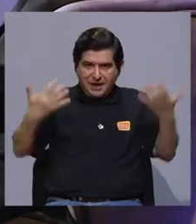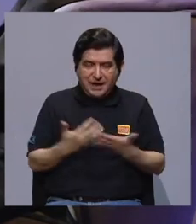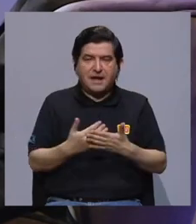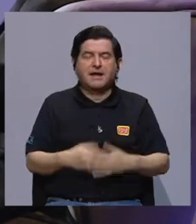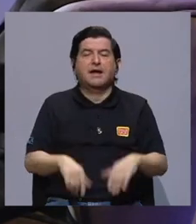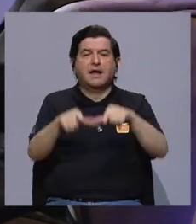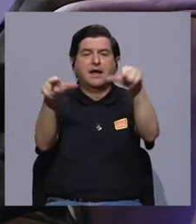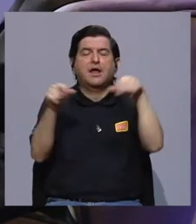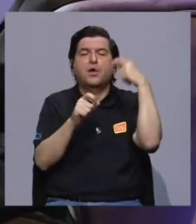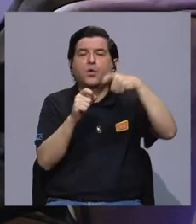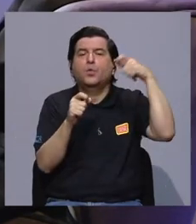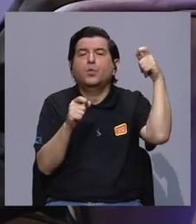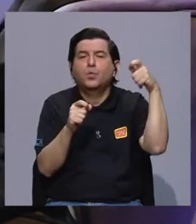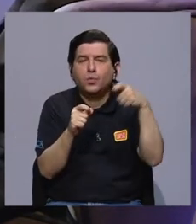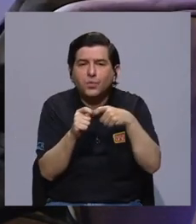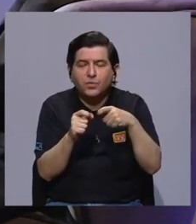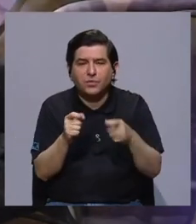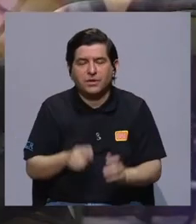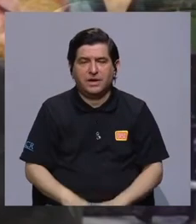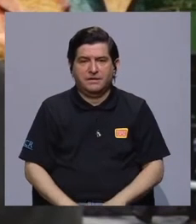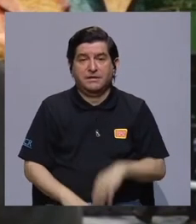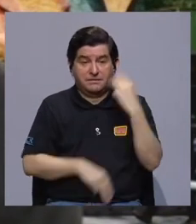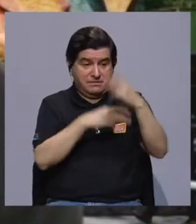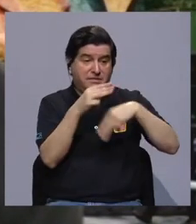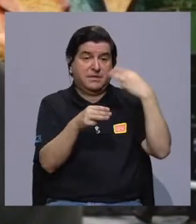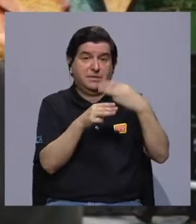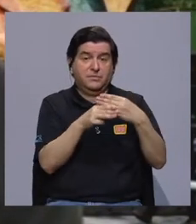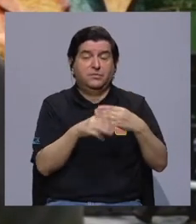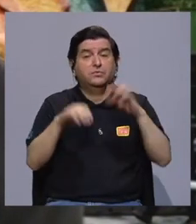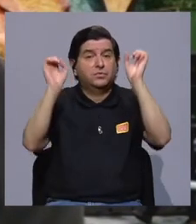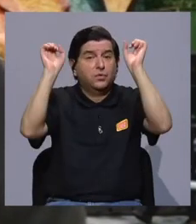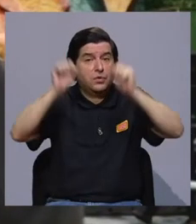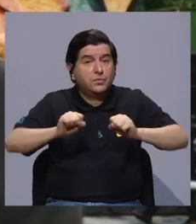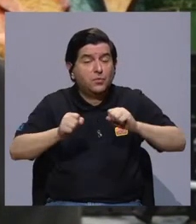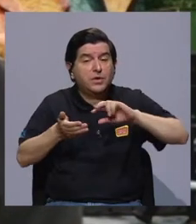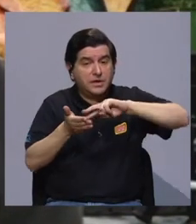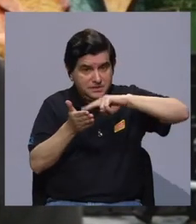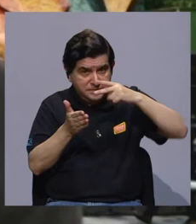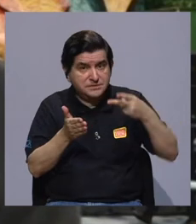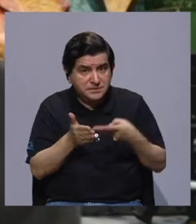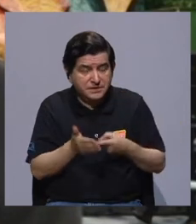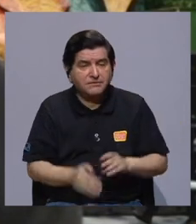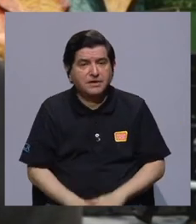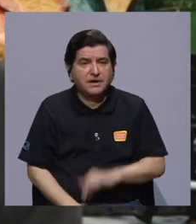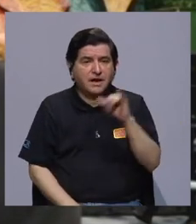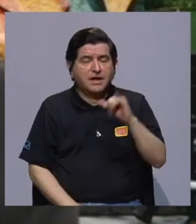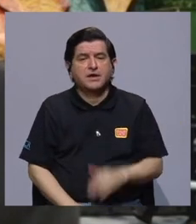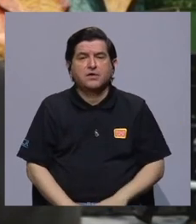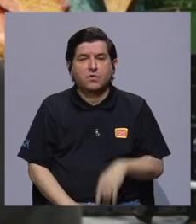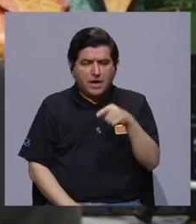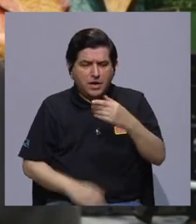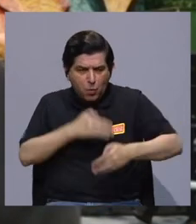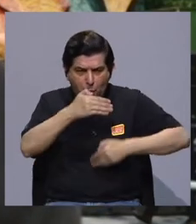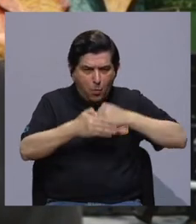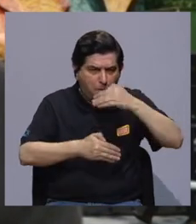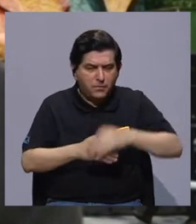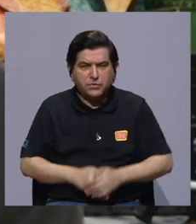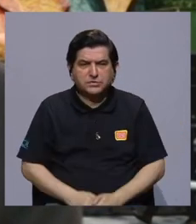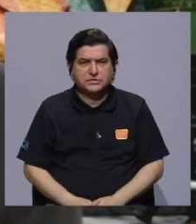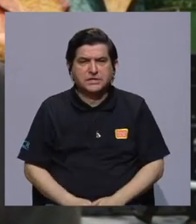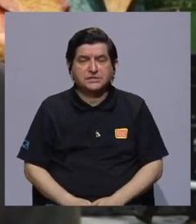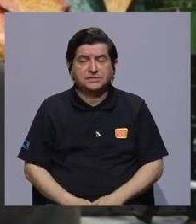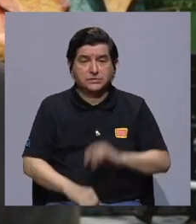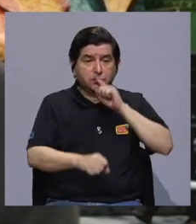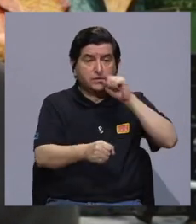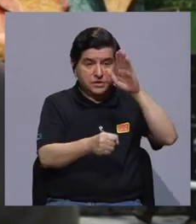pandemia, en un punto muy localizado en el mundo. Y eso, pues va generando, ¿verdad? Es como una bola de nieve que puede ir